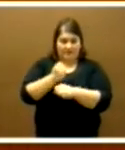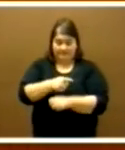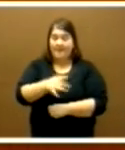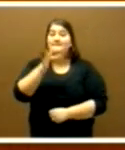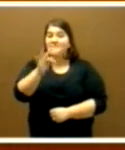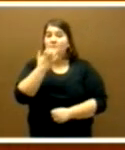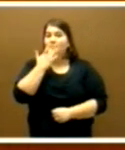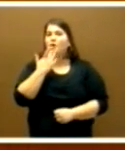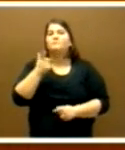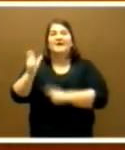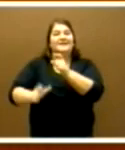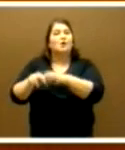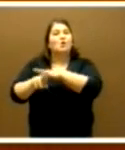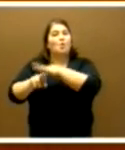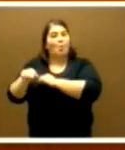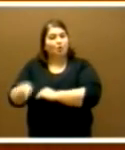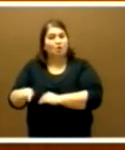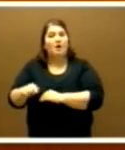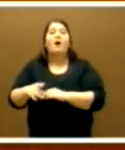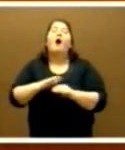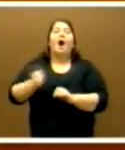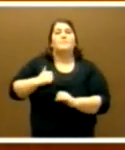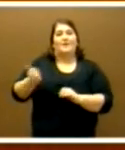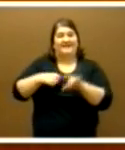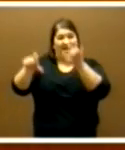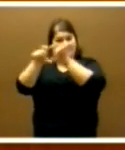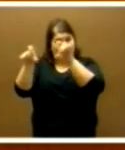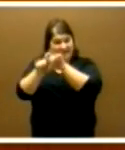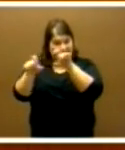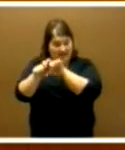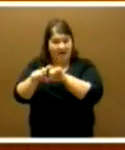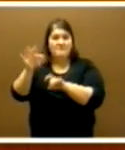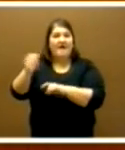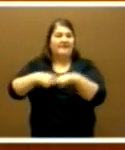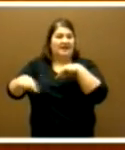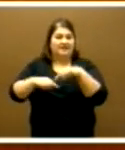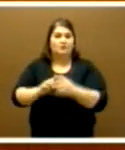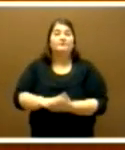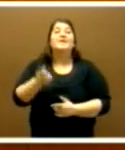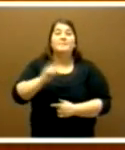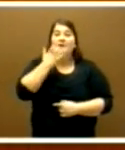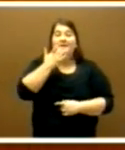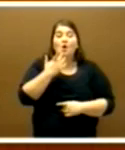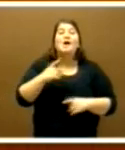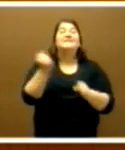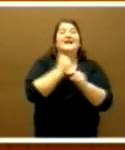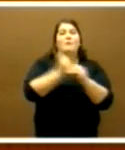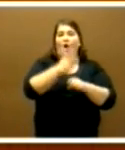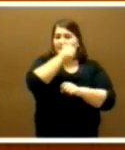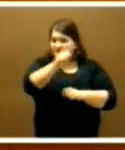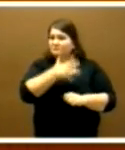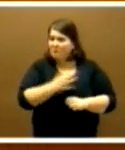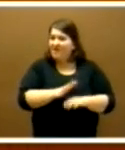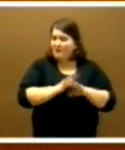humano a través de la formación empresarial directiva, proyectos para explorar las posibilidades del teletrabajo en materia de conciliación,